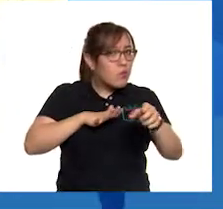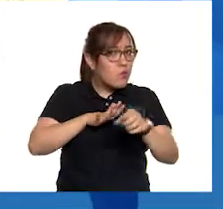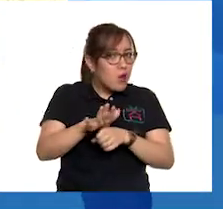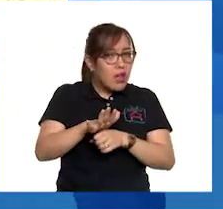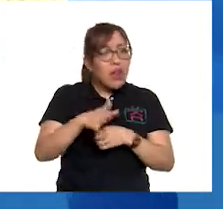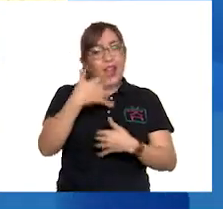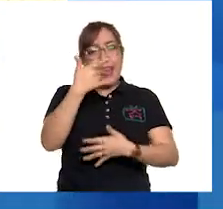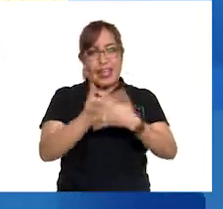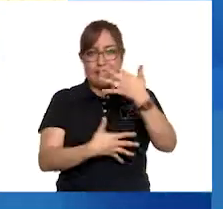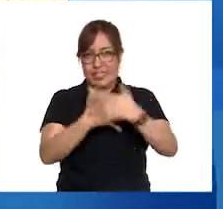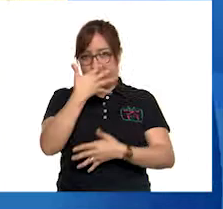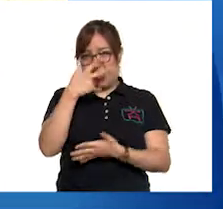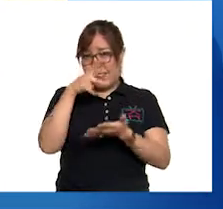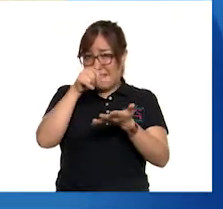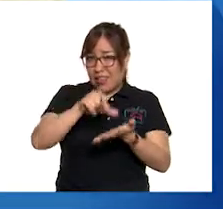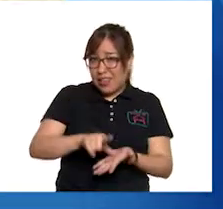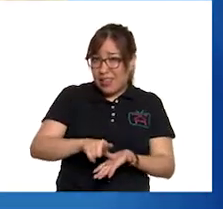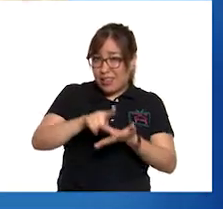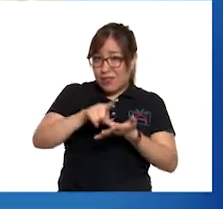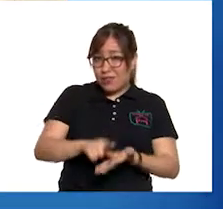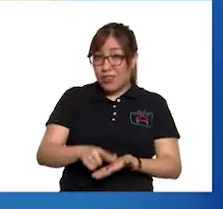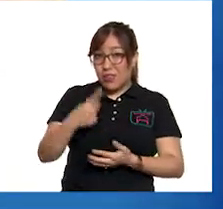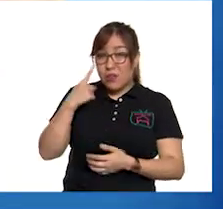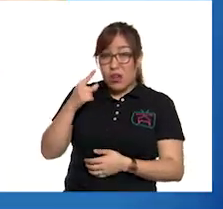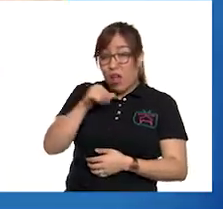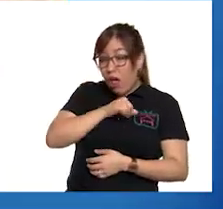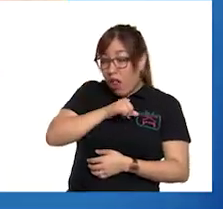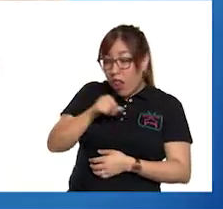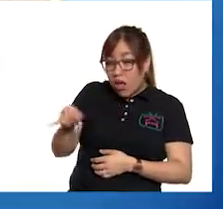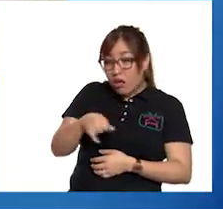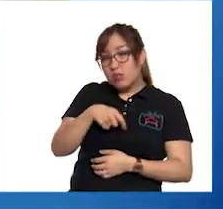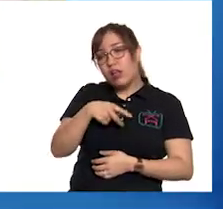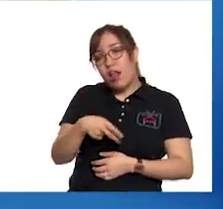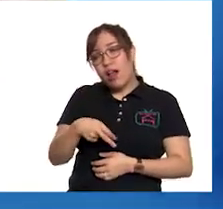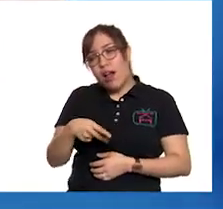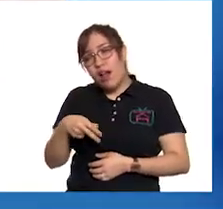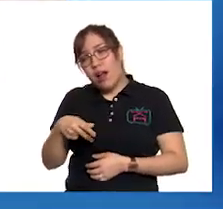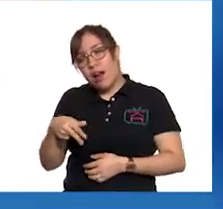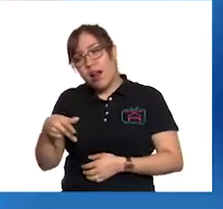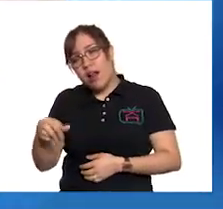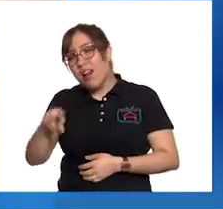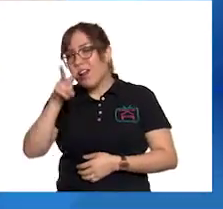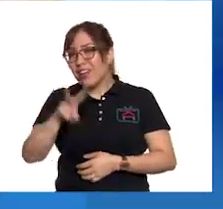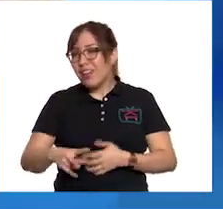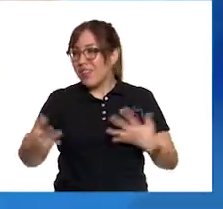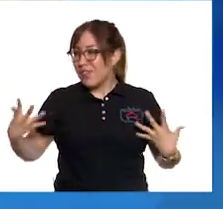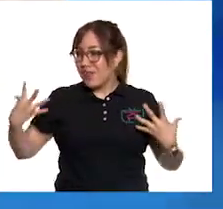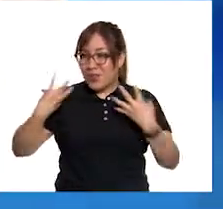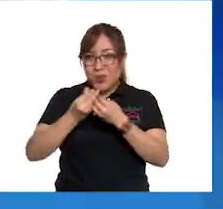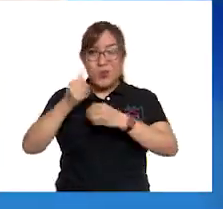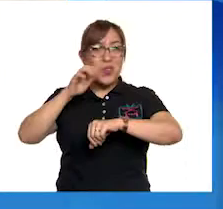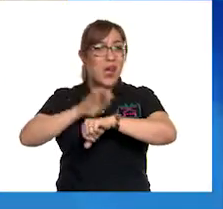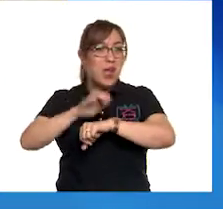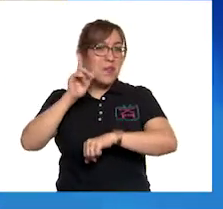El pozo está hasta allá abajo. Pero es divertido ir, porque siempre nos juntamos con nuestras amigas y platicamos